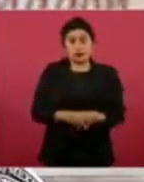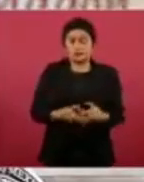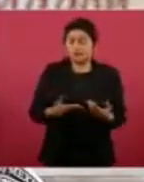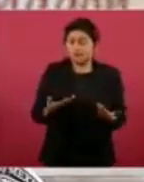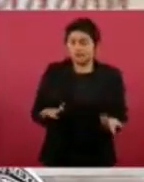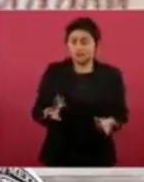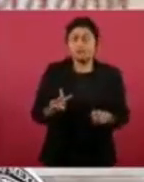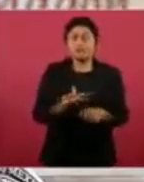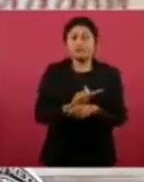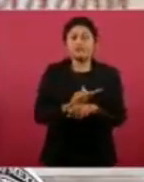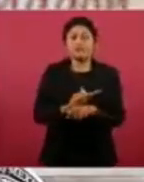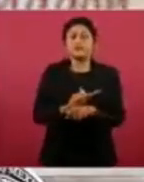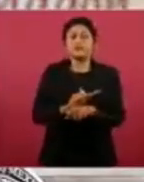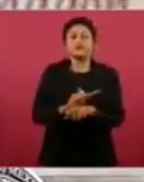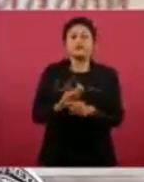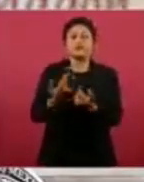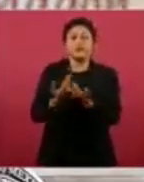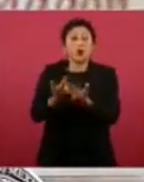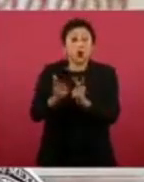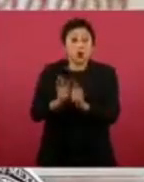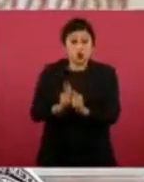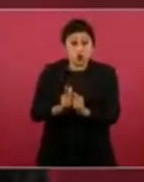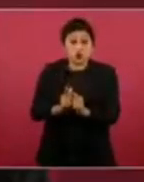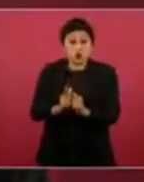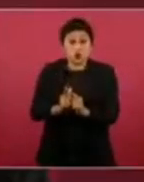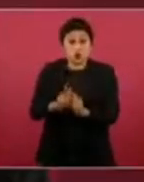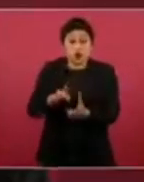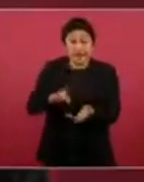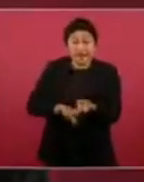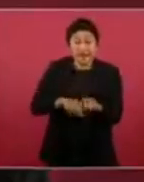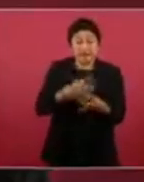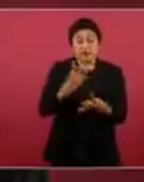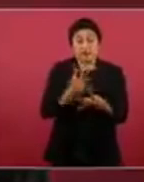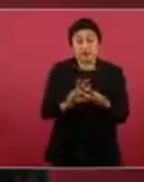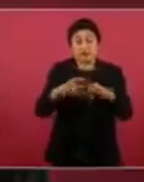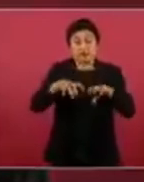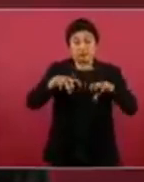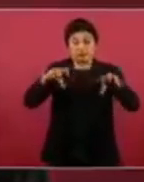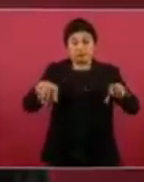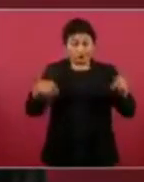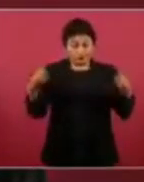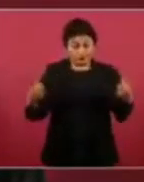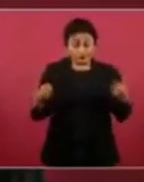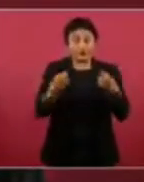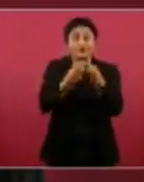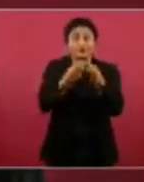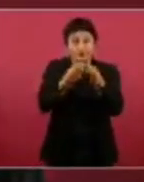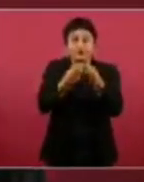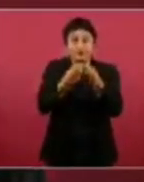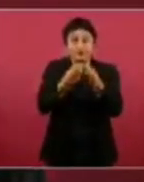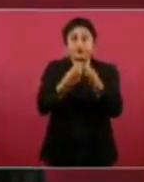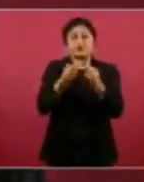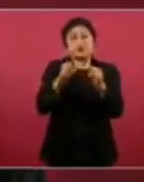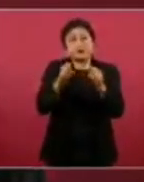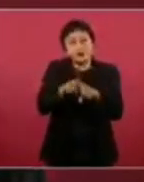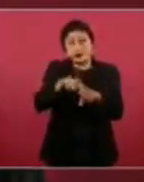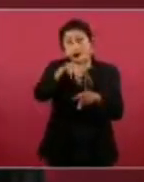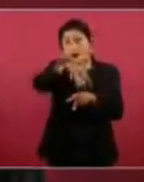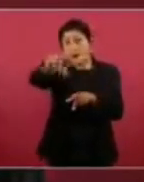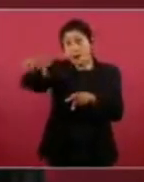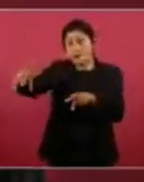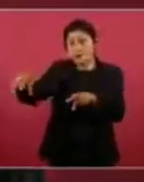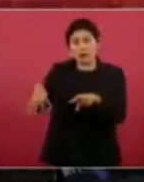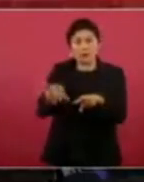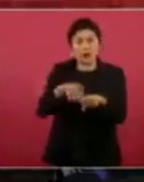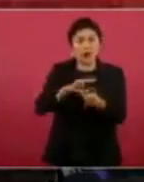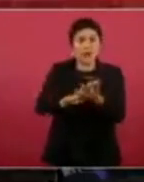parte de los grupos que estuvieron generando estos eventos delictivos en diferentes puntos de Ciudad Juárez ya